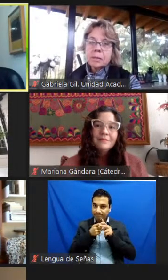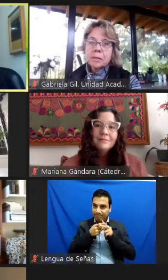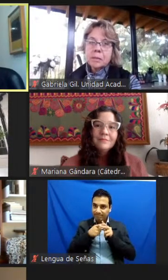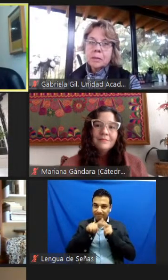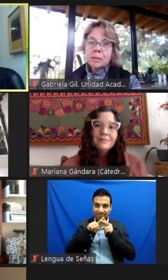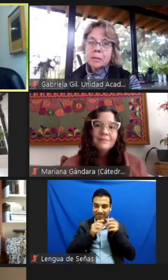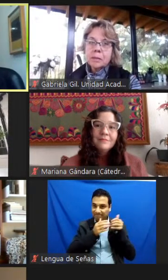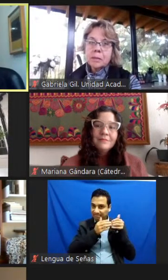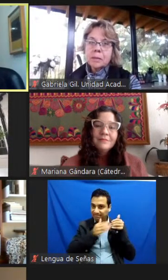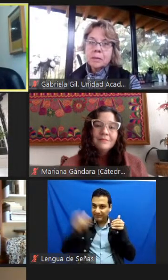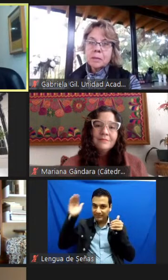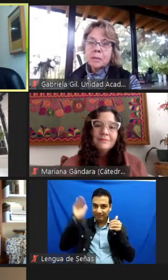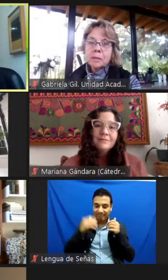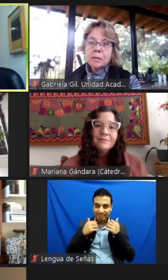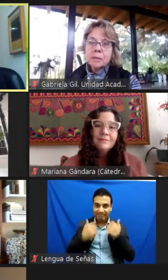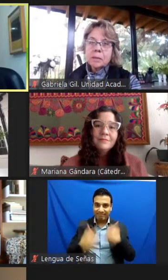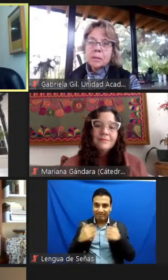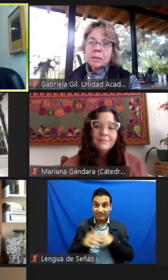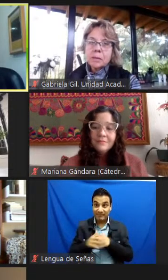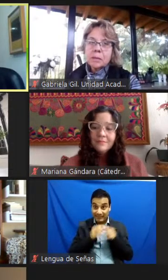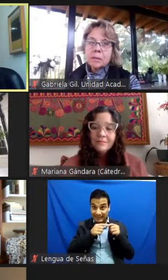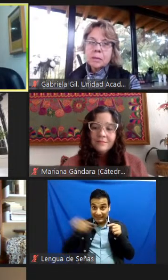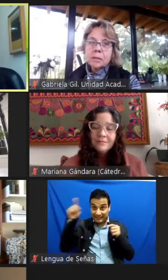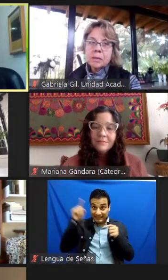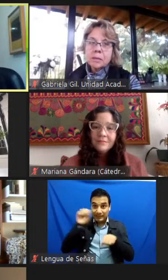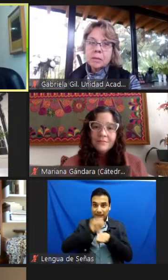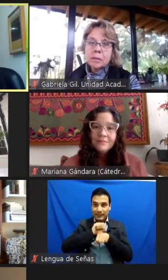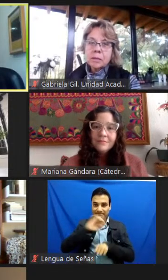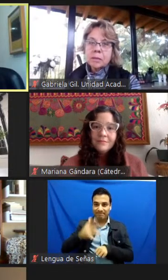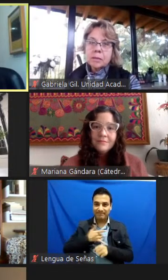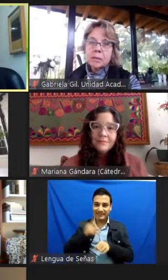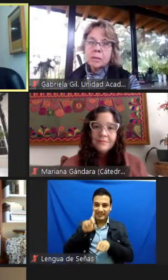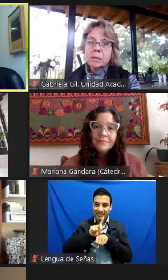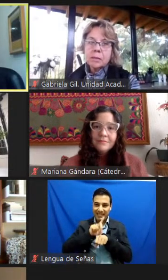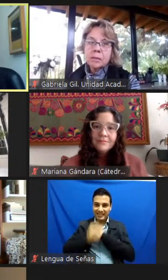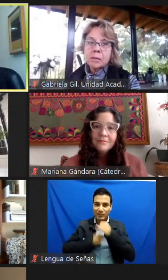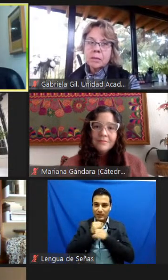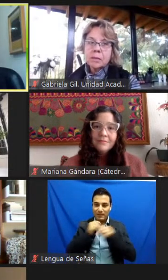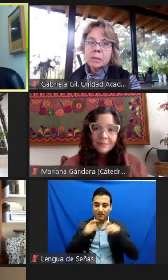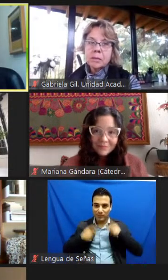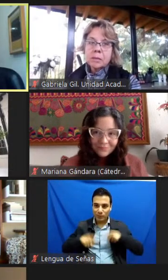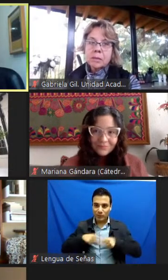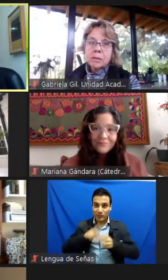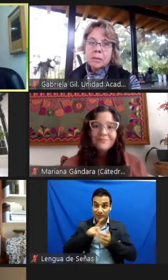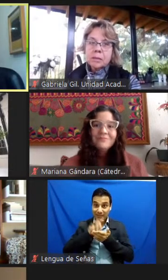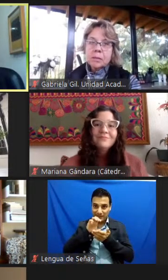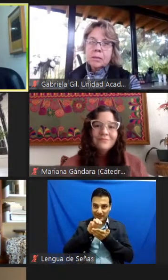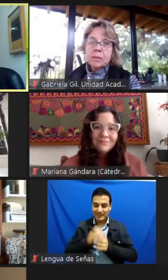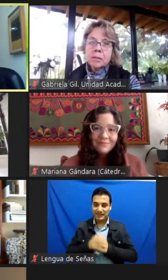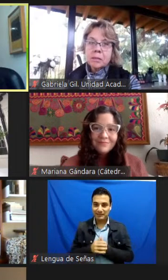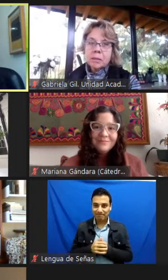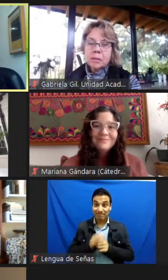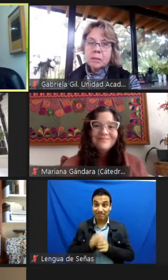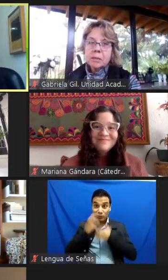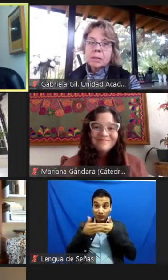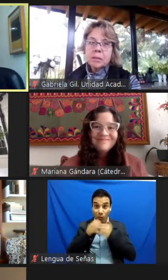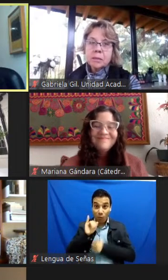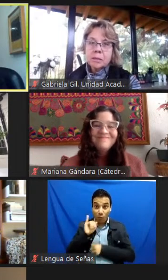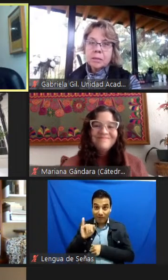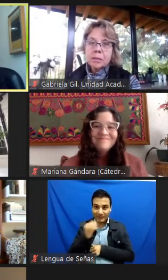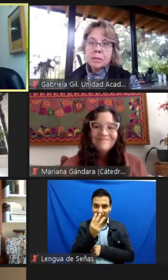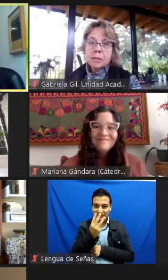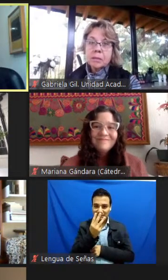una emocionante semana para la conmemoración del Día Internacional de las Personas con Discapacidad, este próximo jueves 3 de abril.